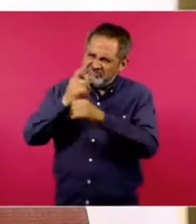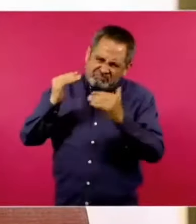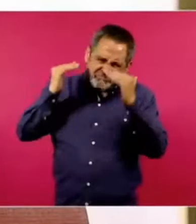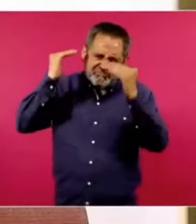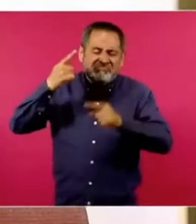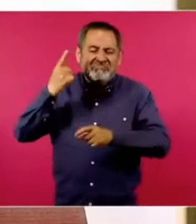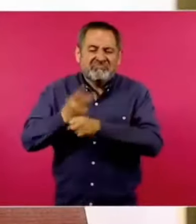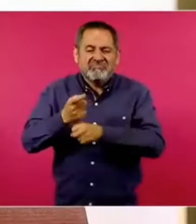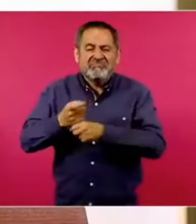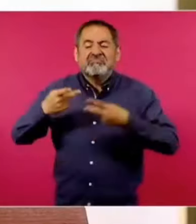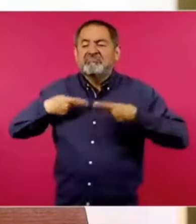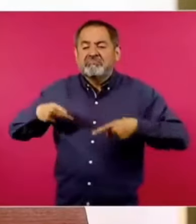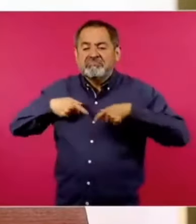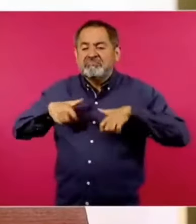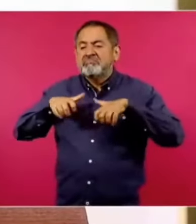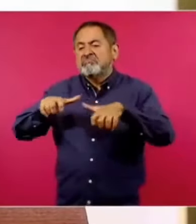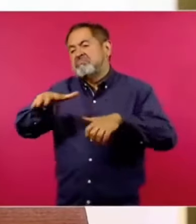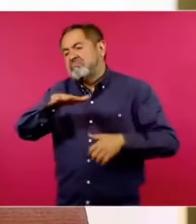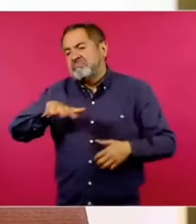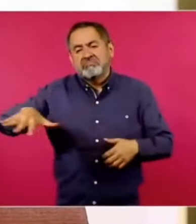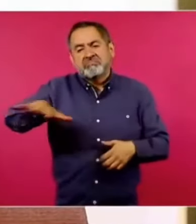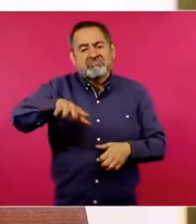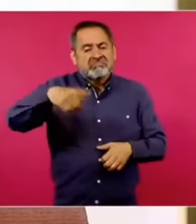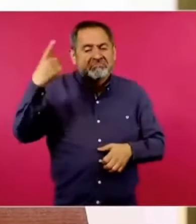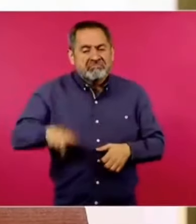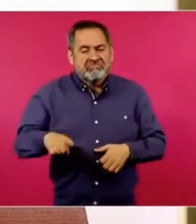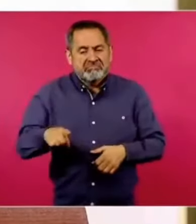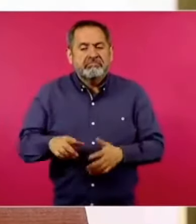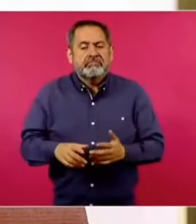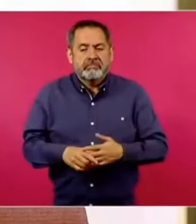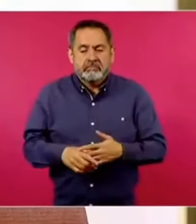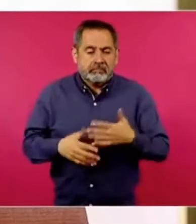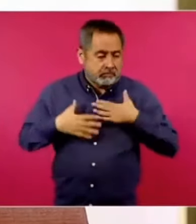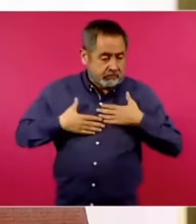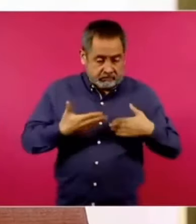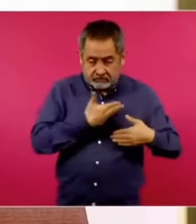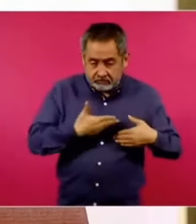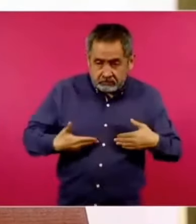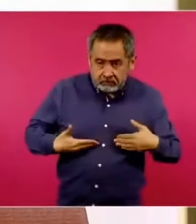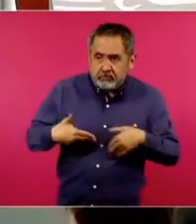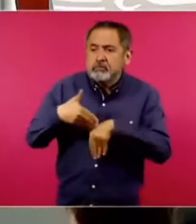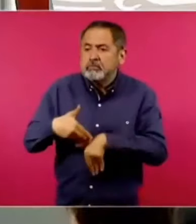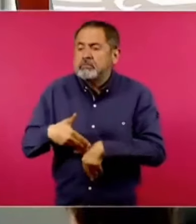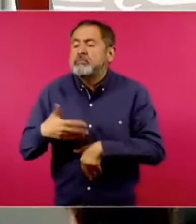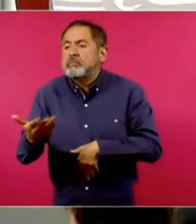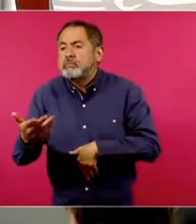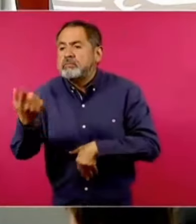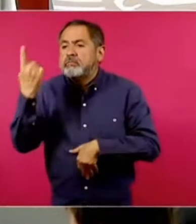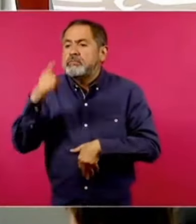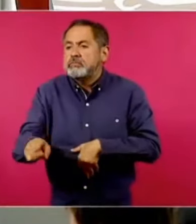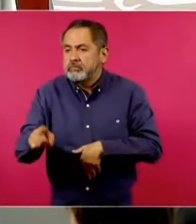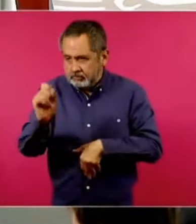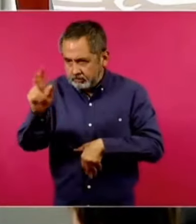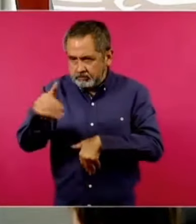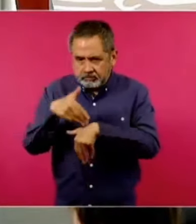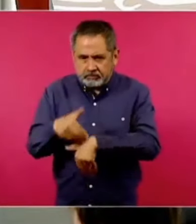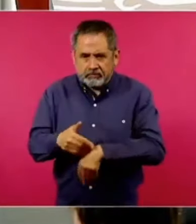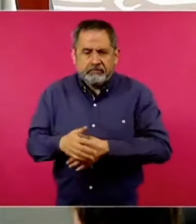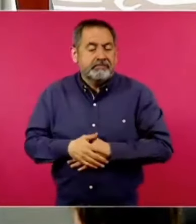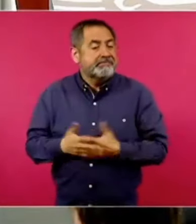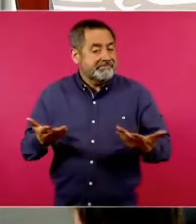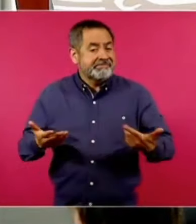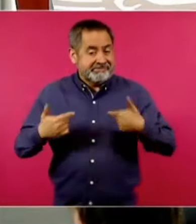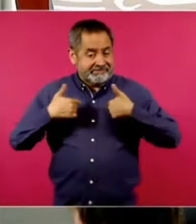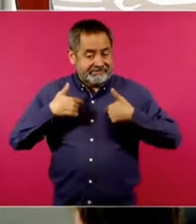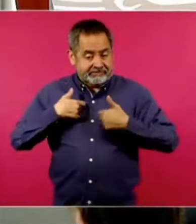que se debe mandar obedeciendo, que se entienda de que el gobierno no